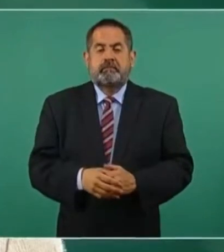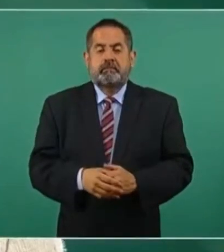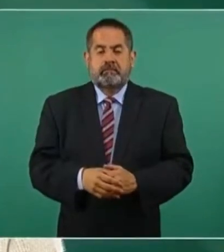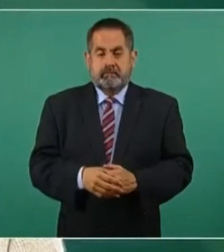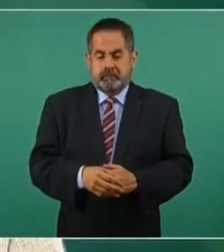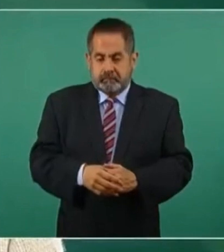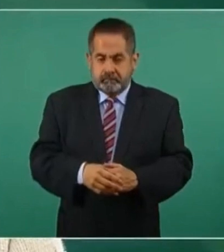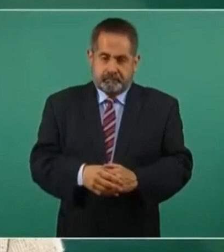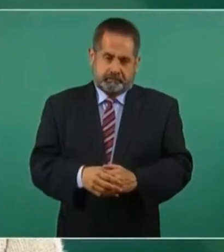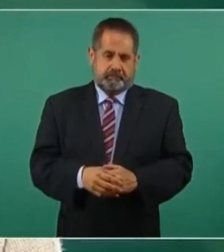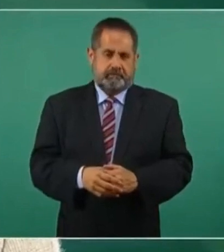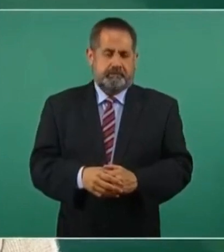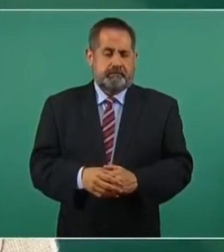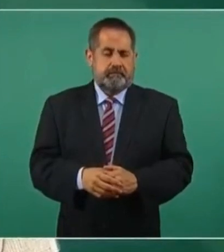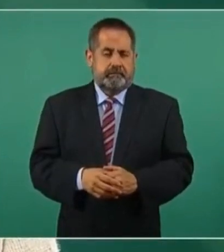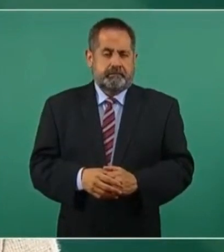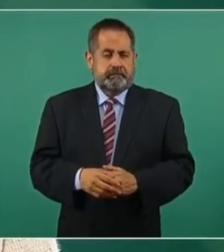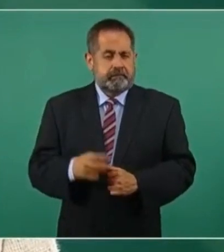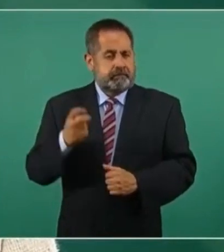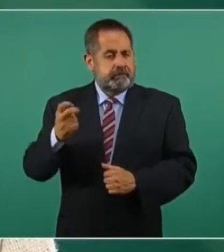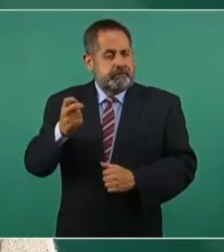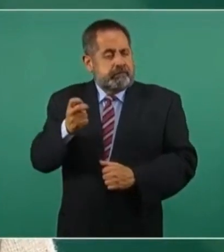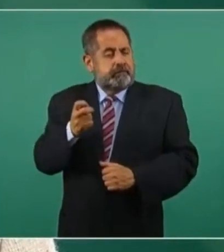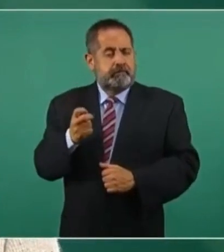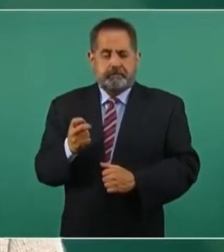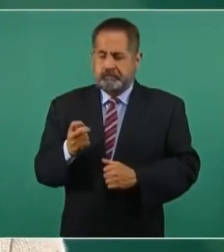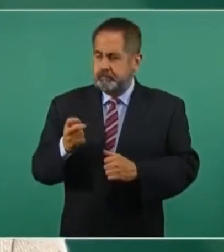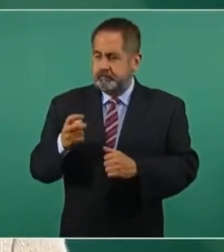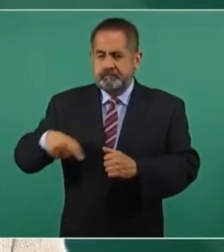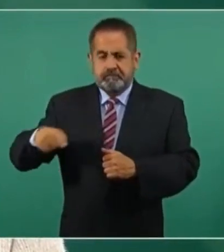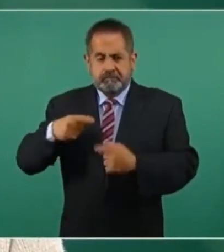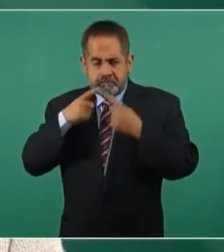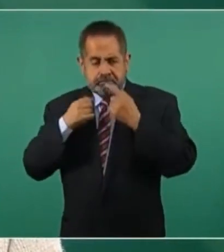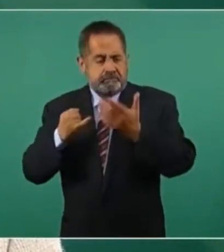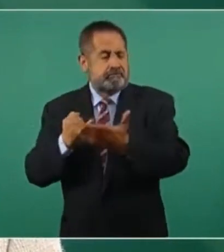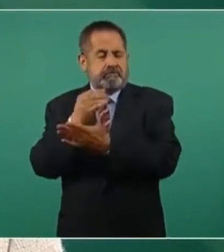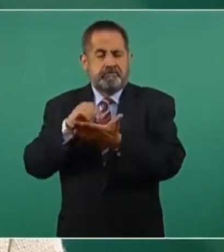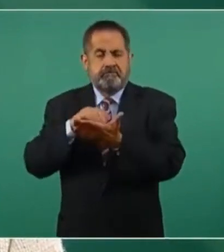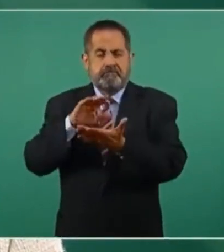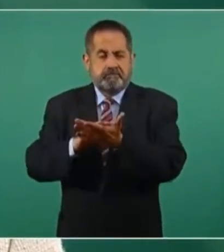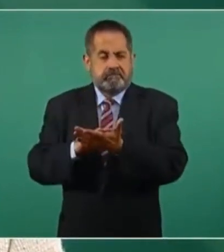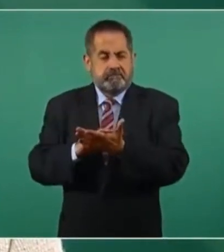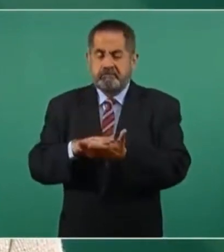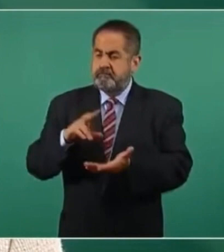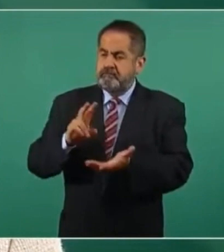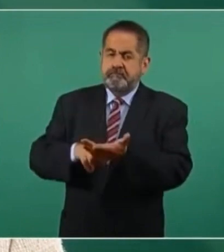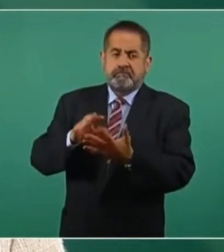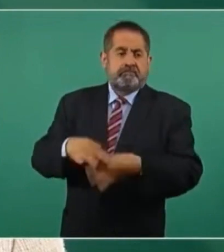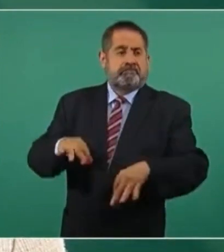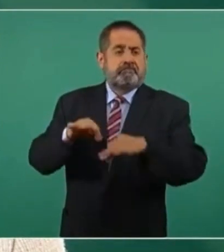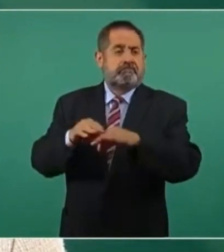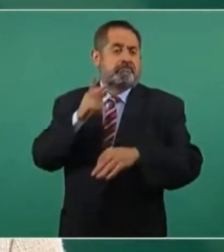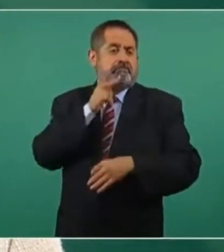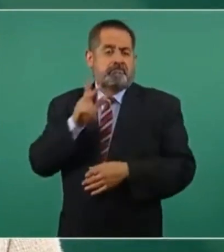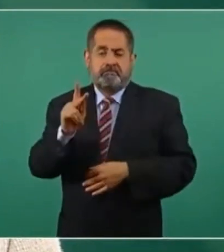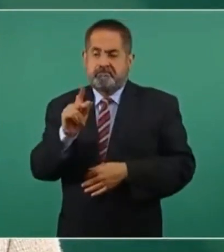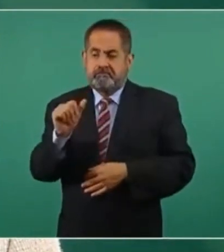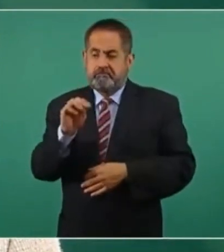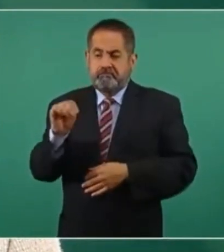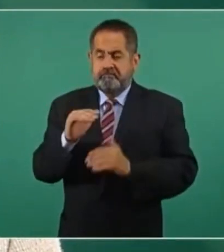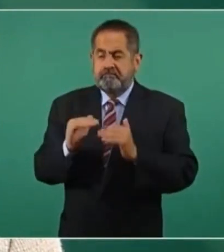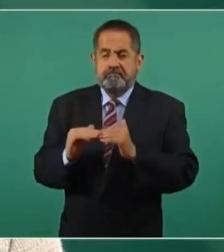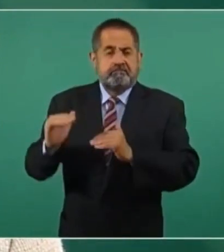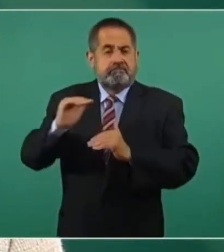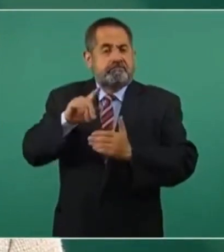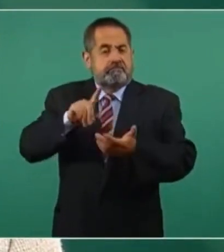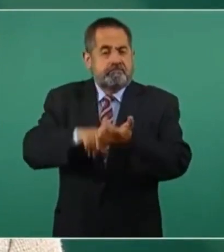Sin duda, esta decisión estratégica agrega valor a Petróleos Mexicanos en concordancia con